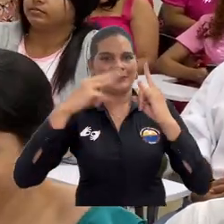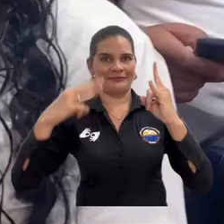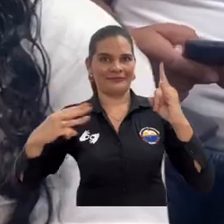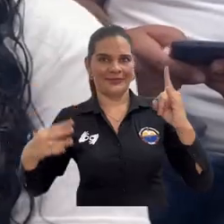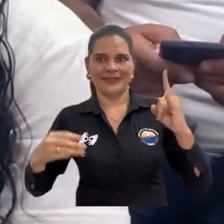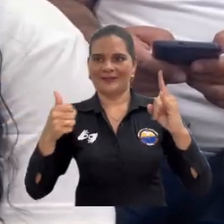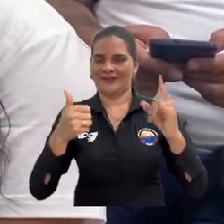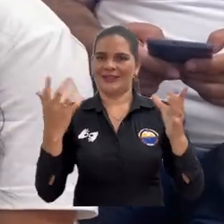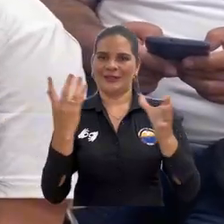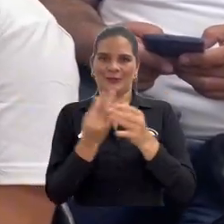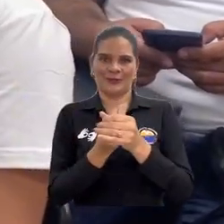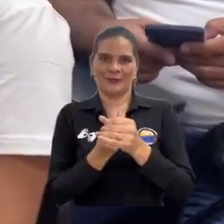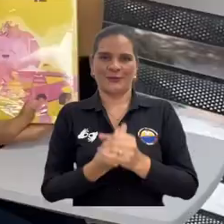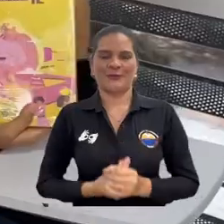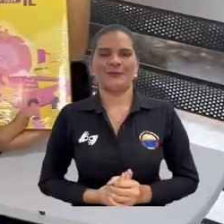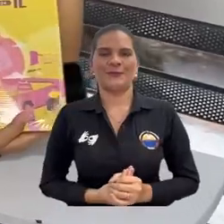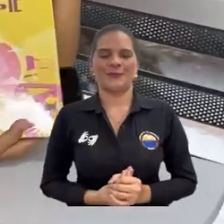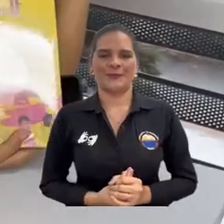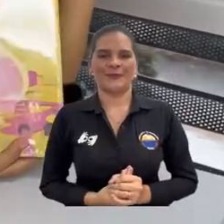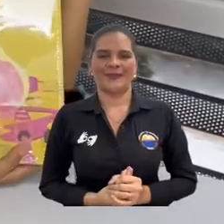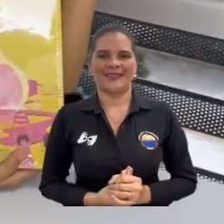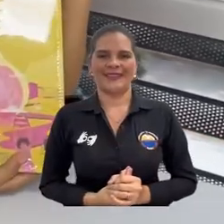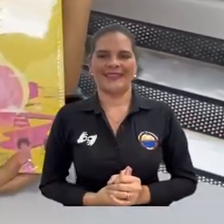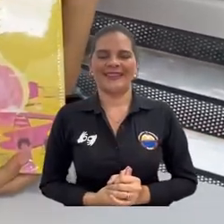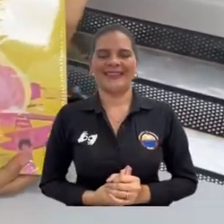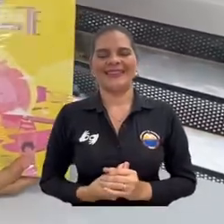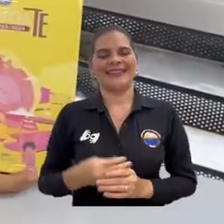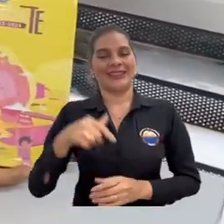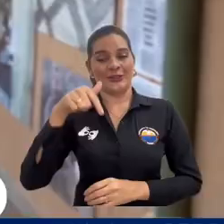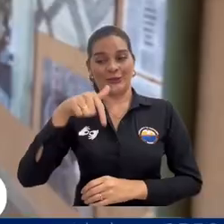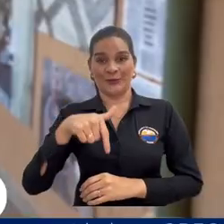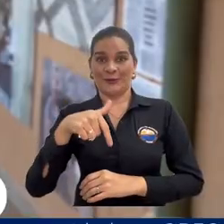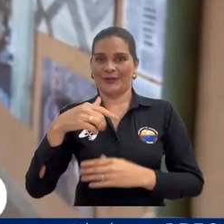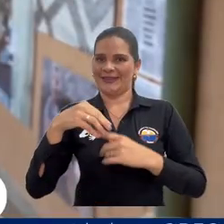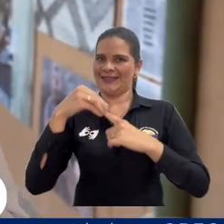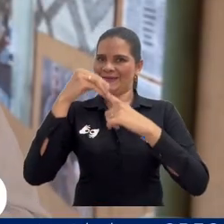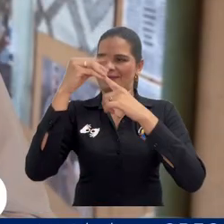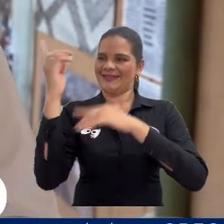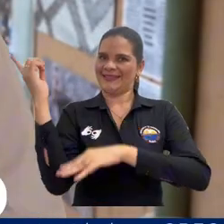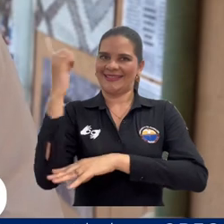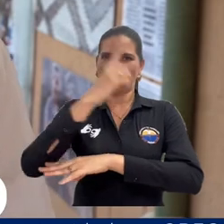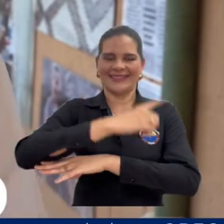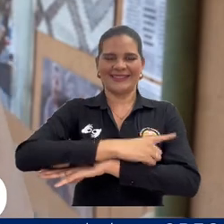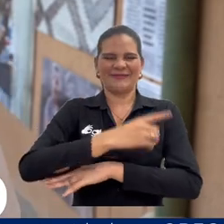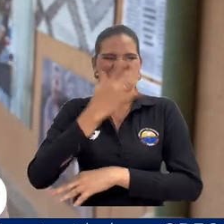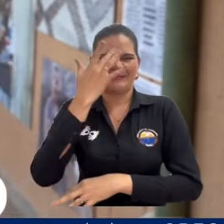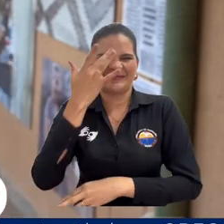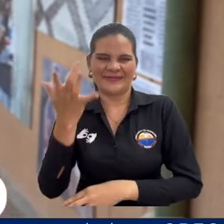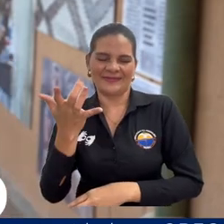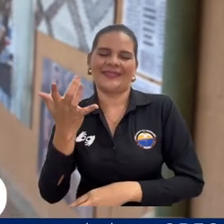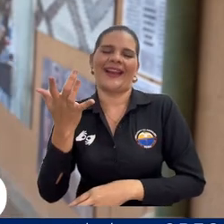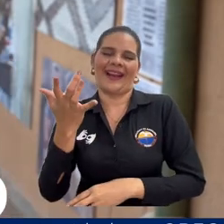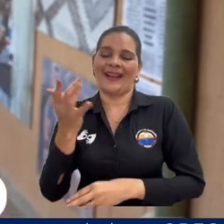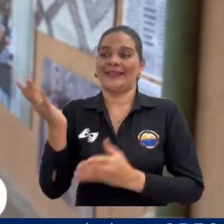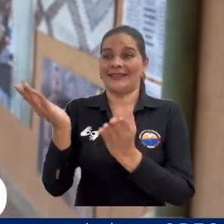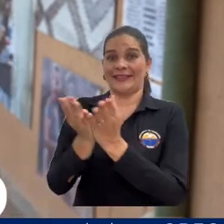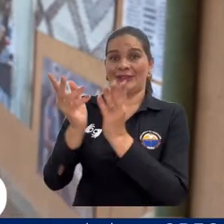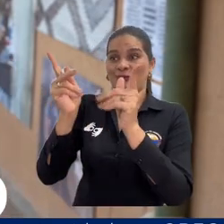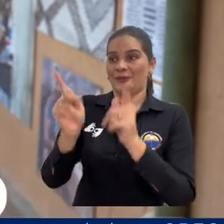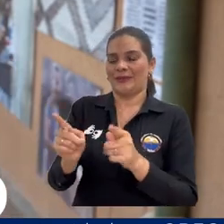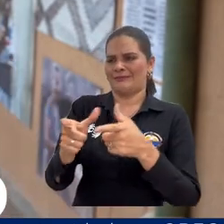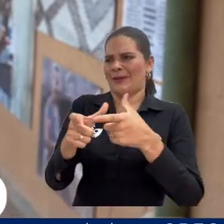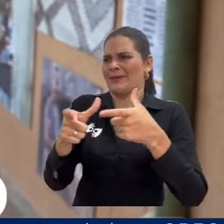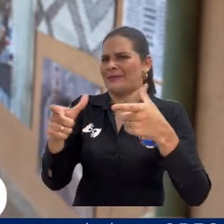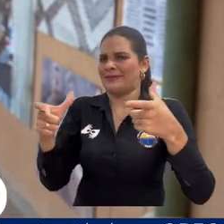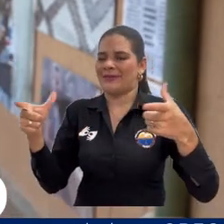esta alma mater que prioriza la inclusión. Para nosotros es un día muy especial porque hoy estamos recibiendo